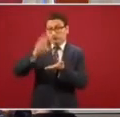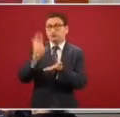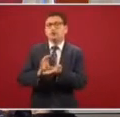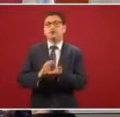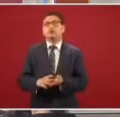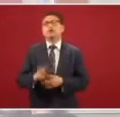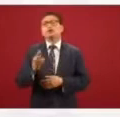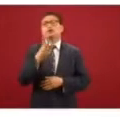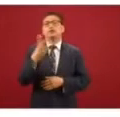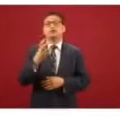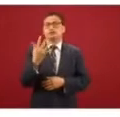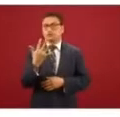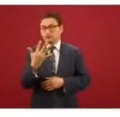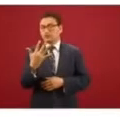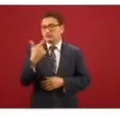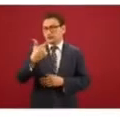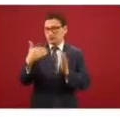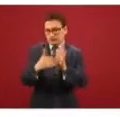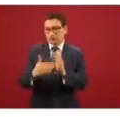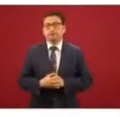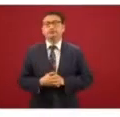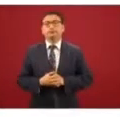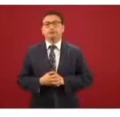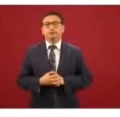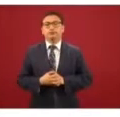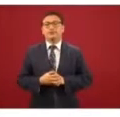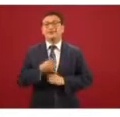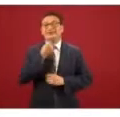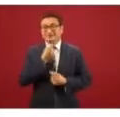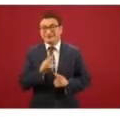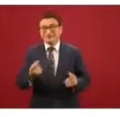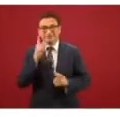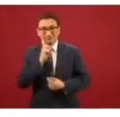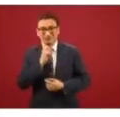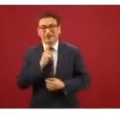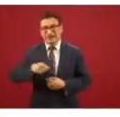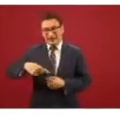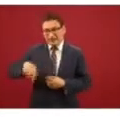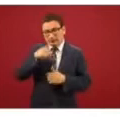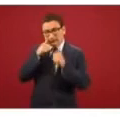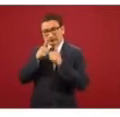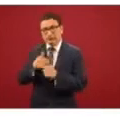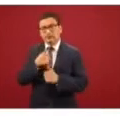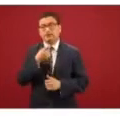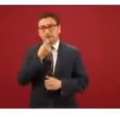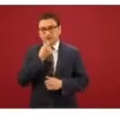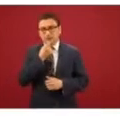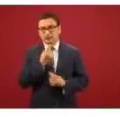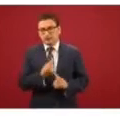357 mil, en el caso de las niñas que atendemos en el programa de niñas y niñas